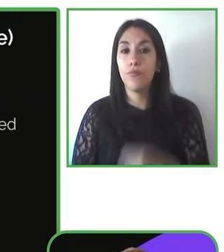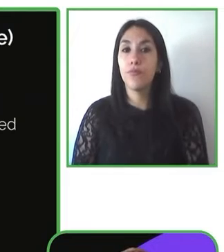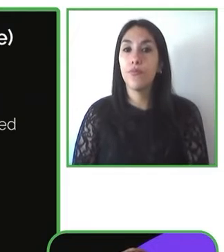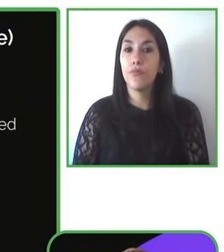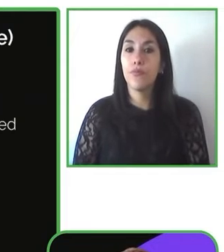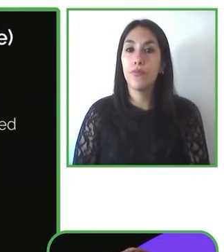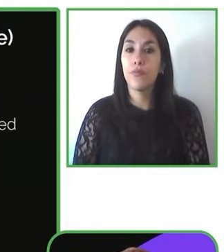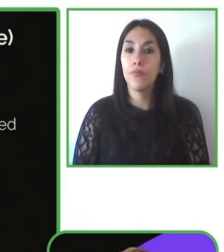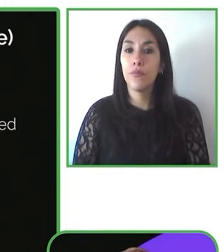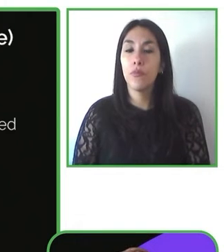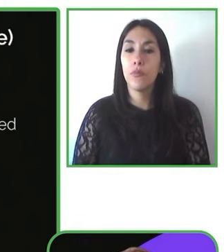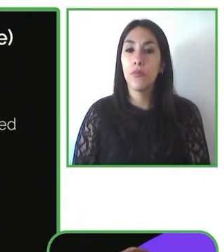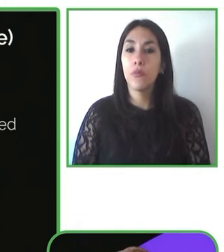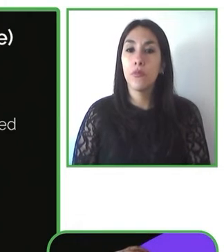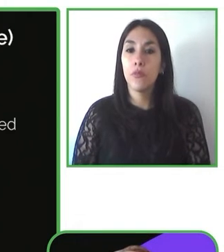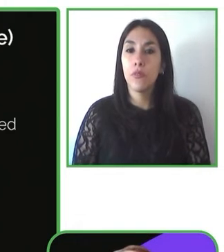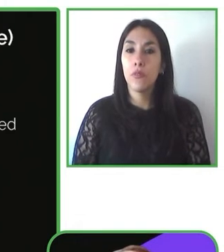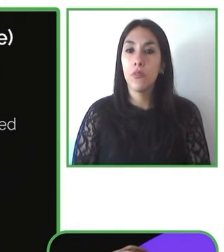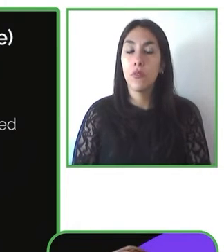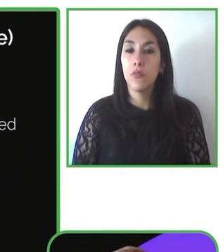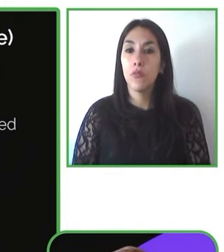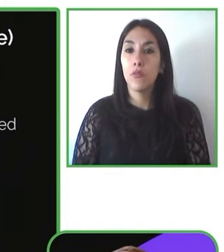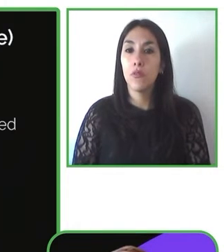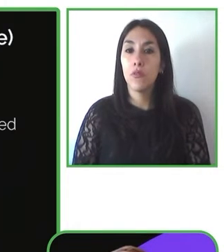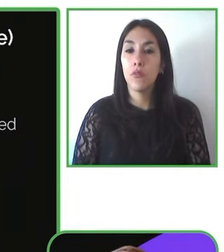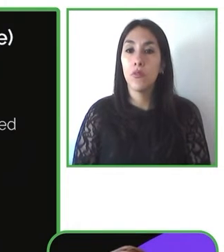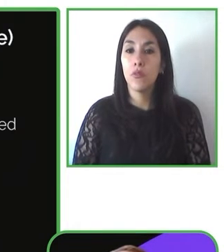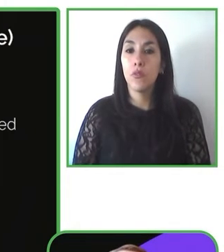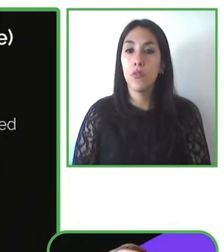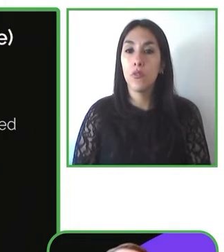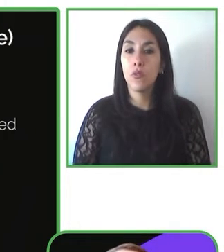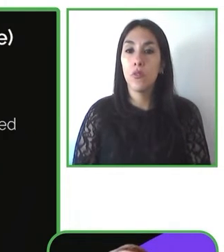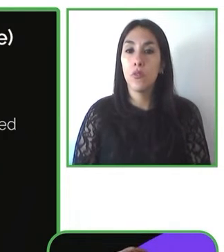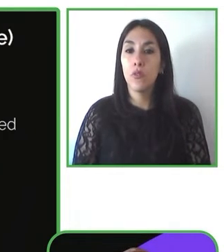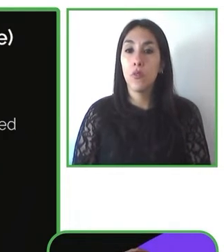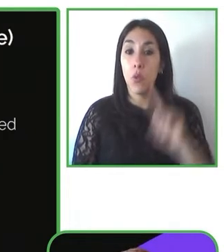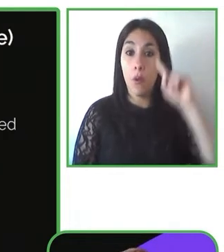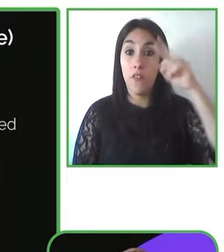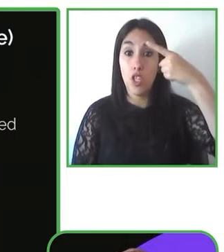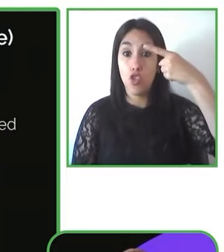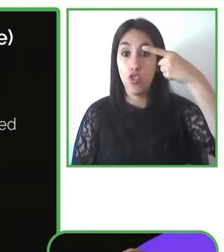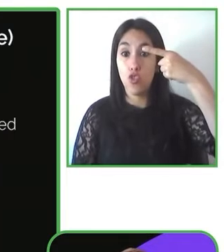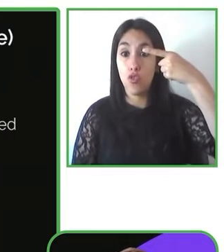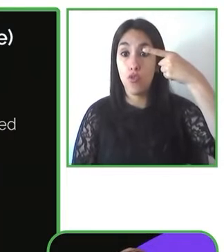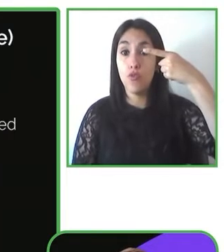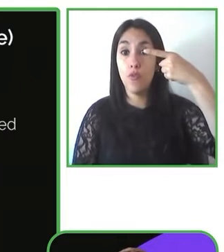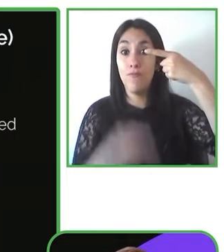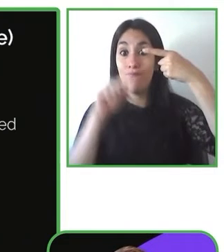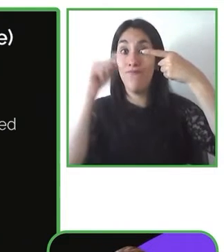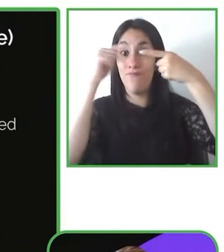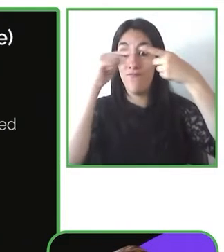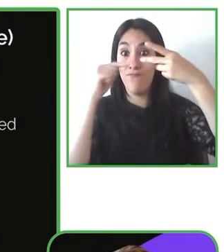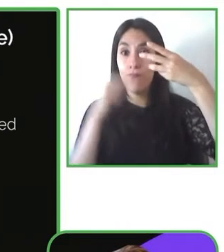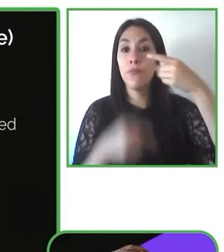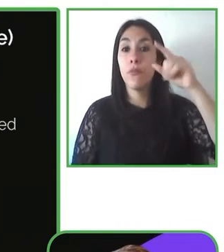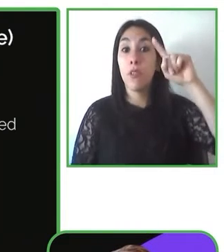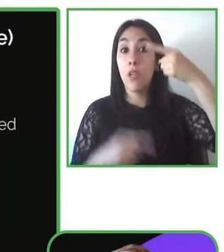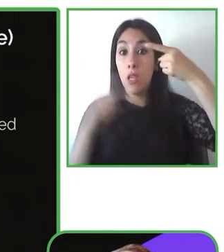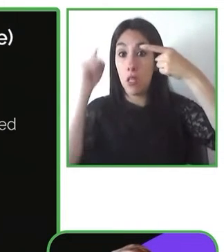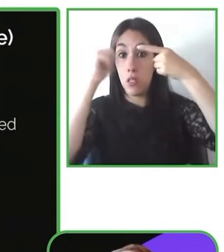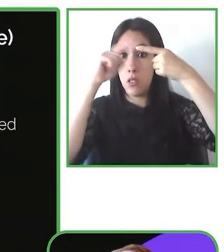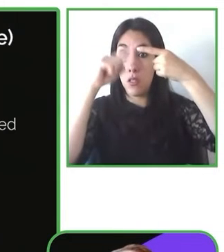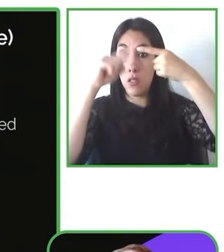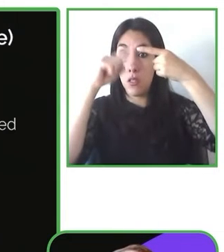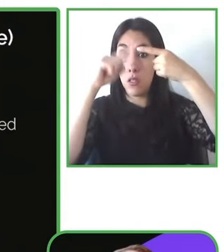Y tenemos los colores que cumplen con el estándar WCGA y este